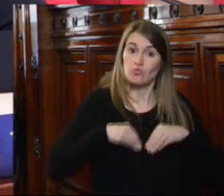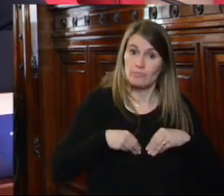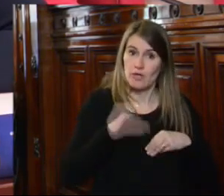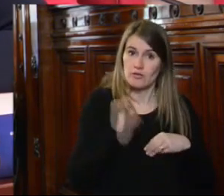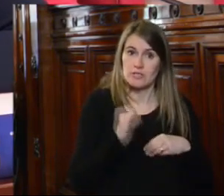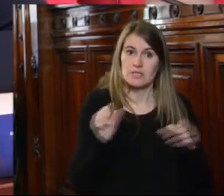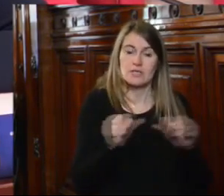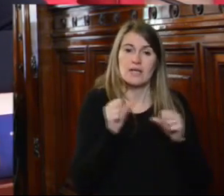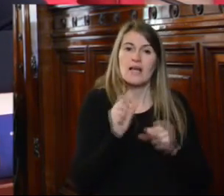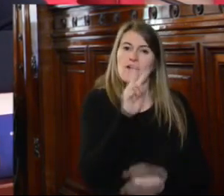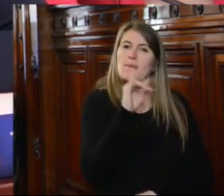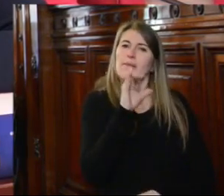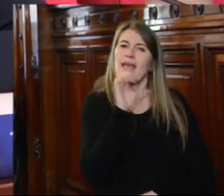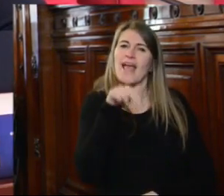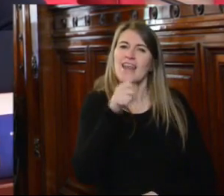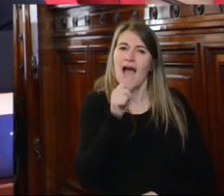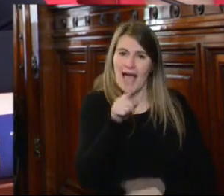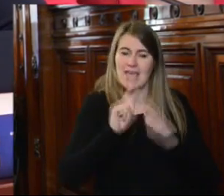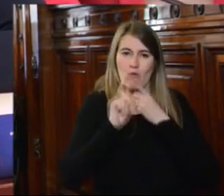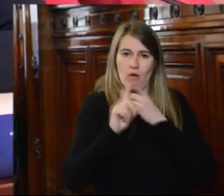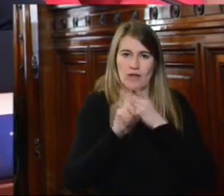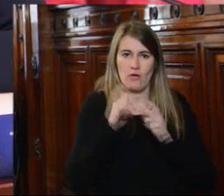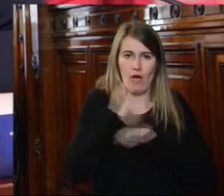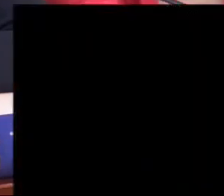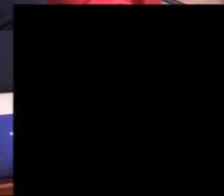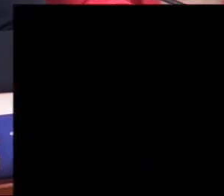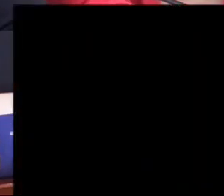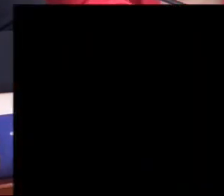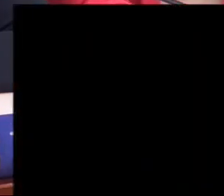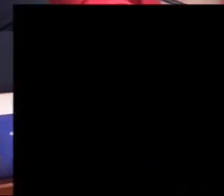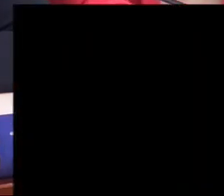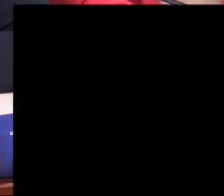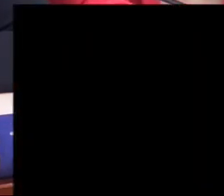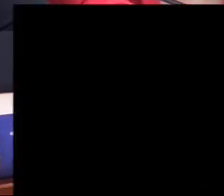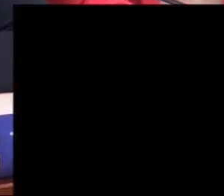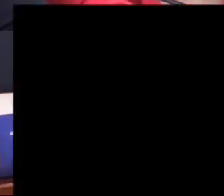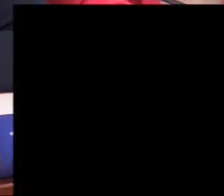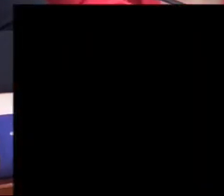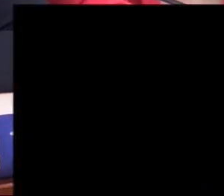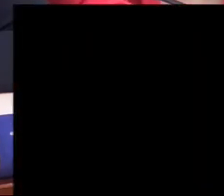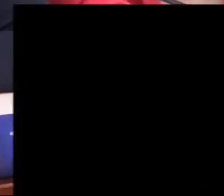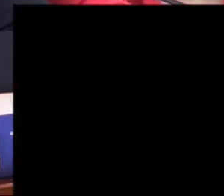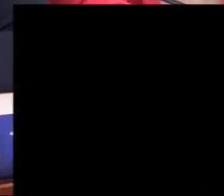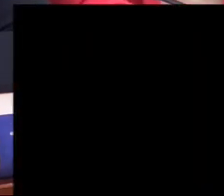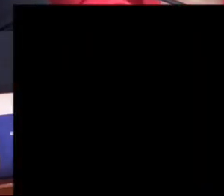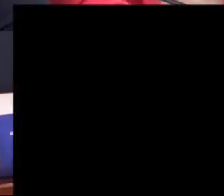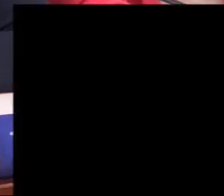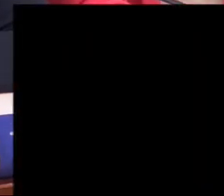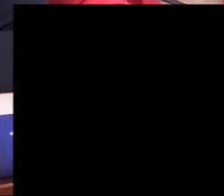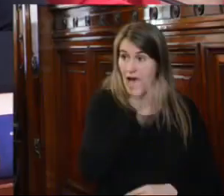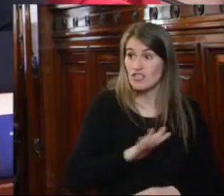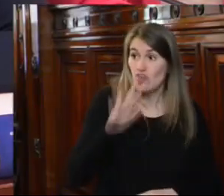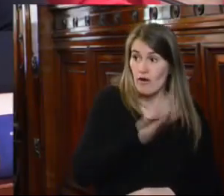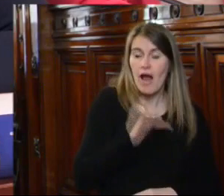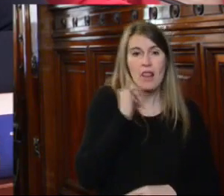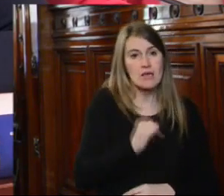de acción de Viena del año 93 como ya ha sido mencionado la institución nacional es una de las instancias